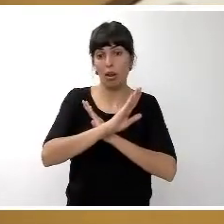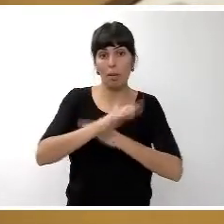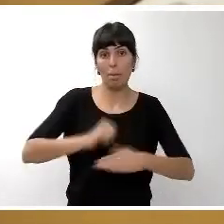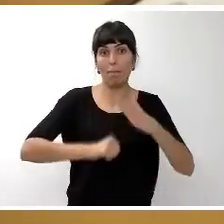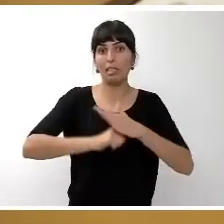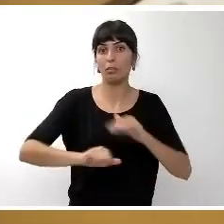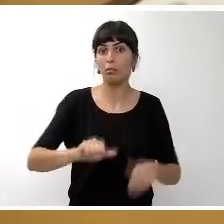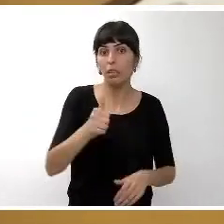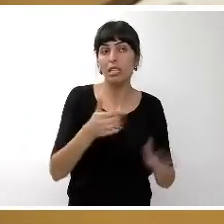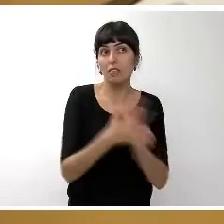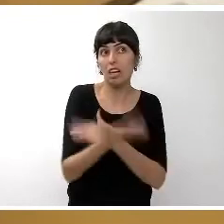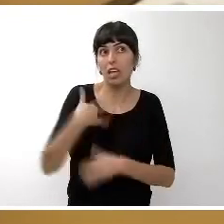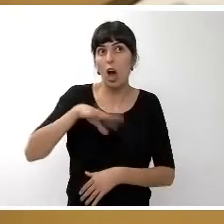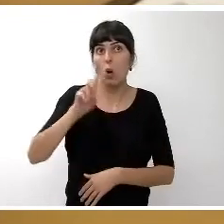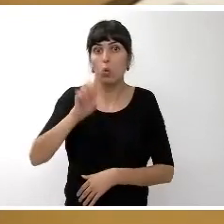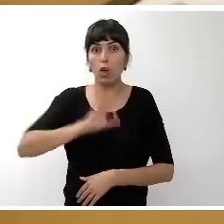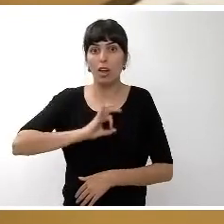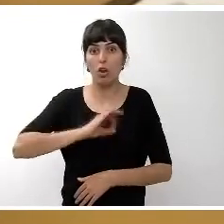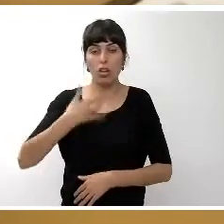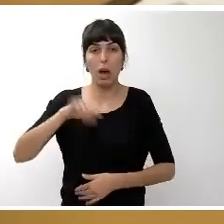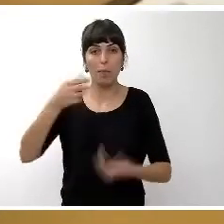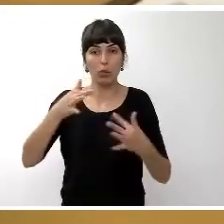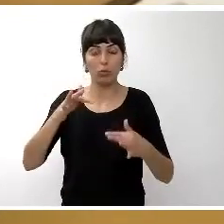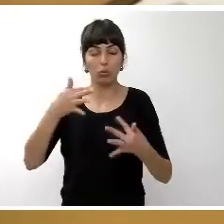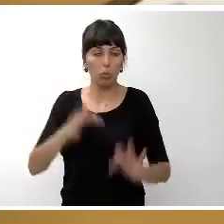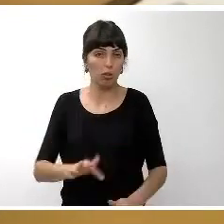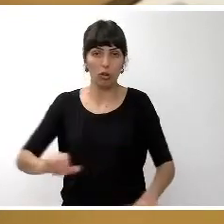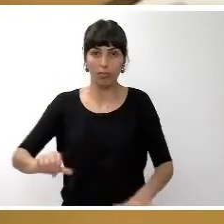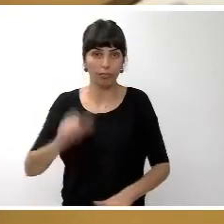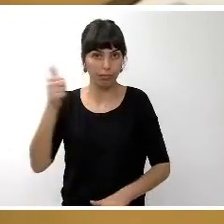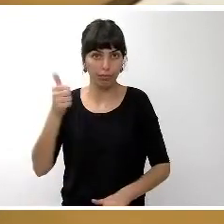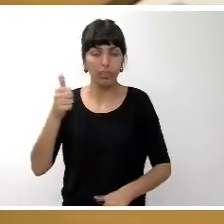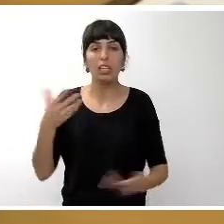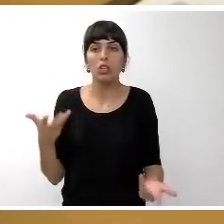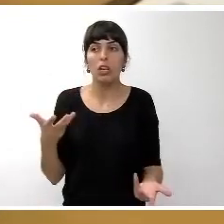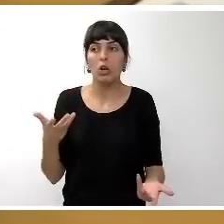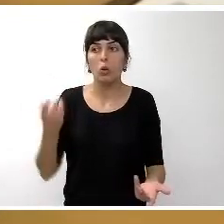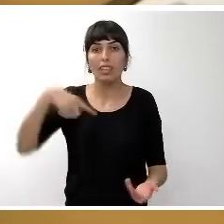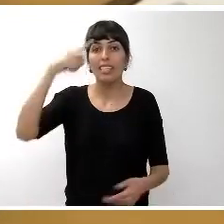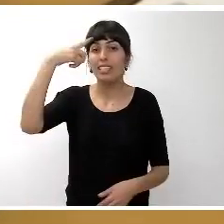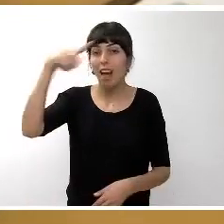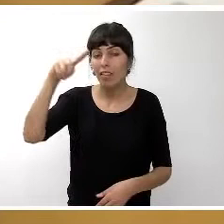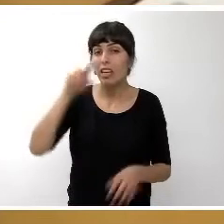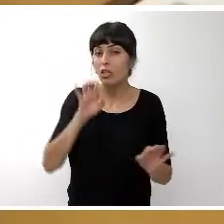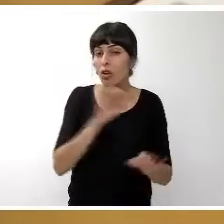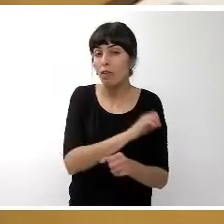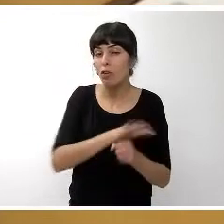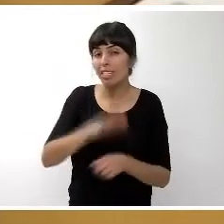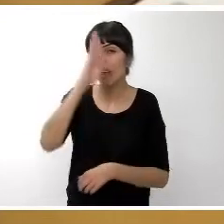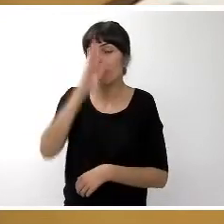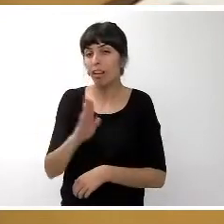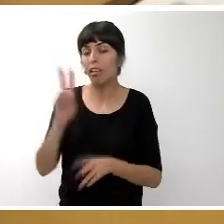1 de enero tengamos aprobado definitivamente este presupuesto saben ustedes la implicación directa que tiene esto en la